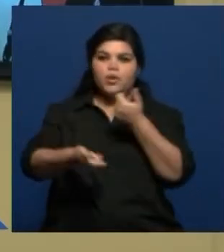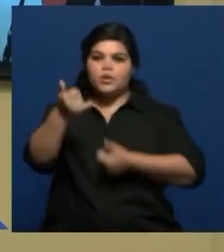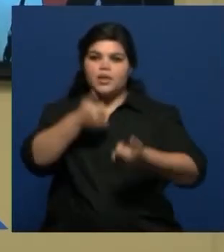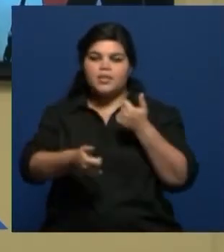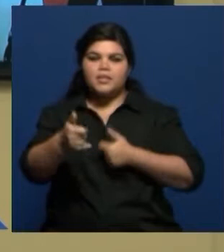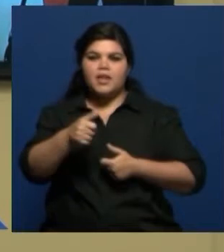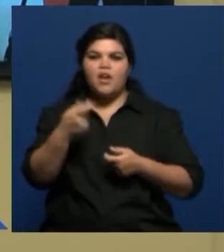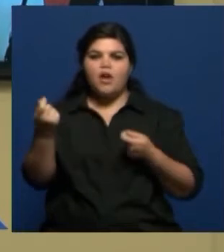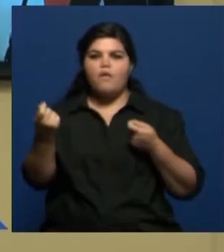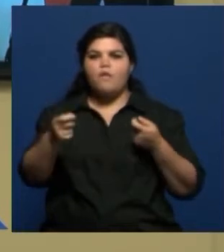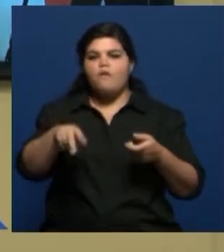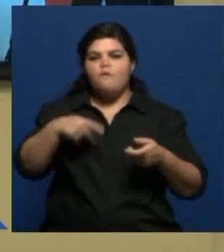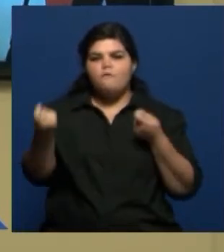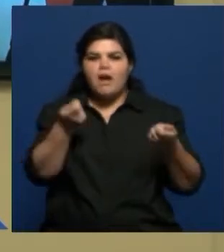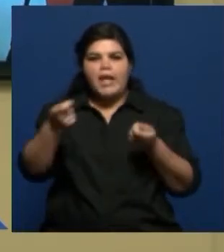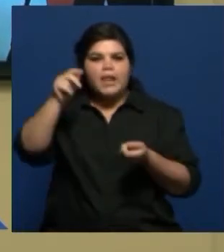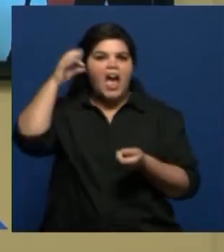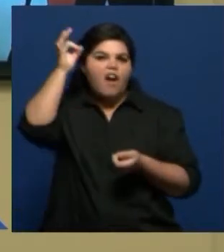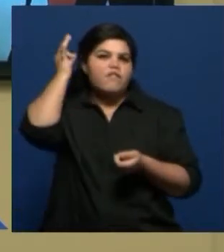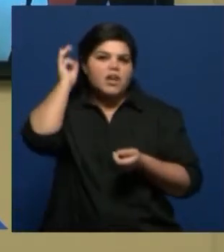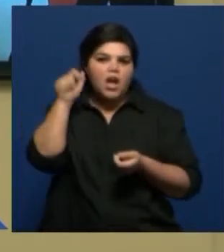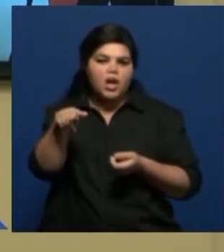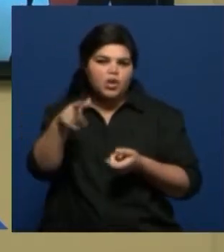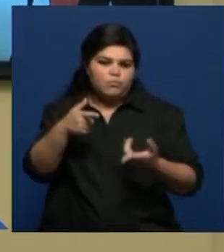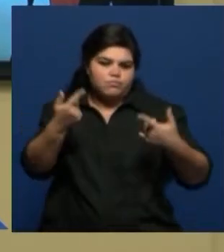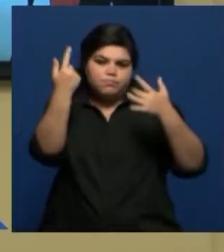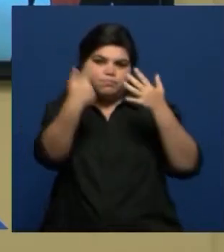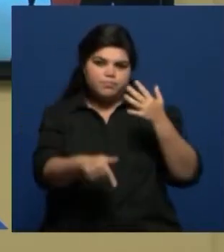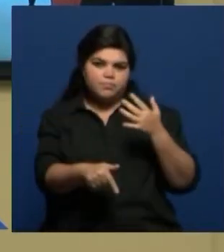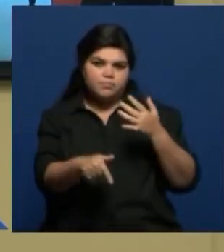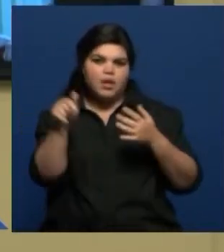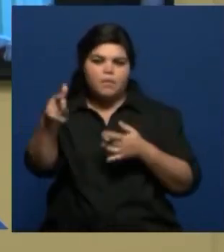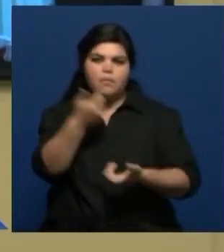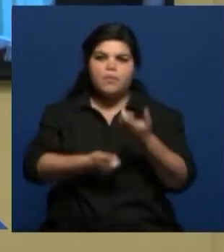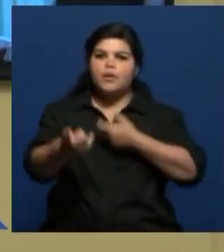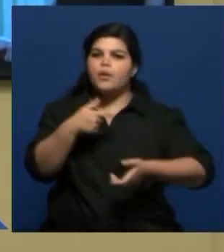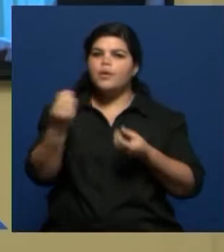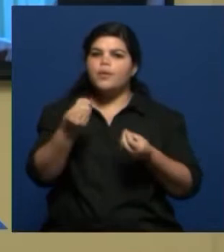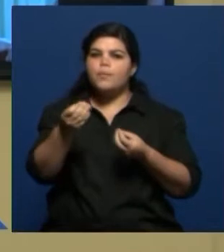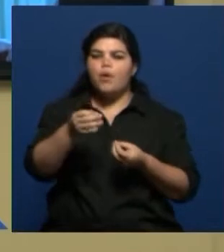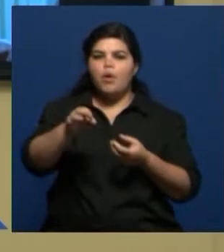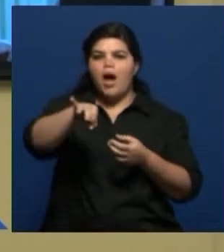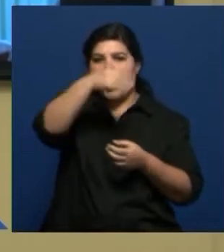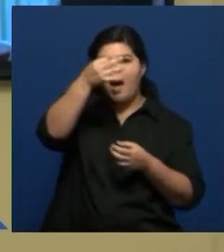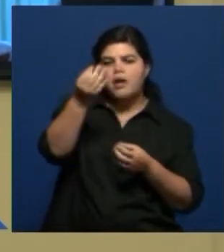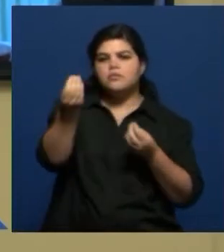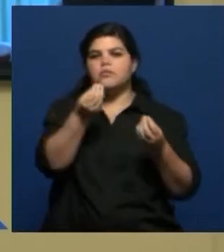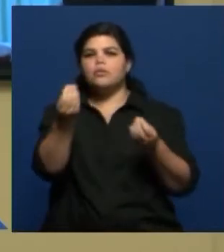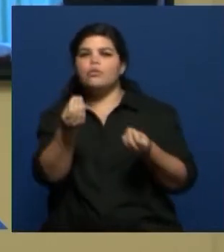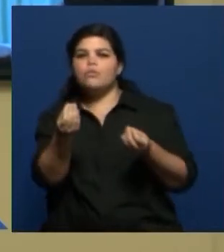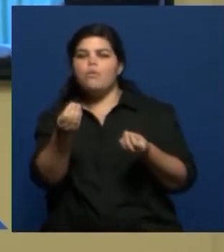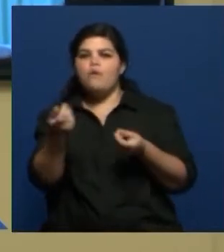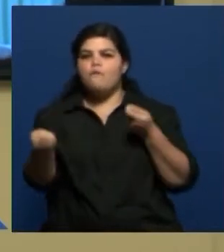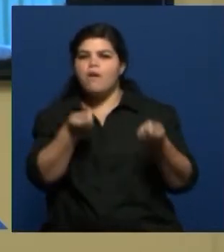las danzas africanas y demás. A mí me imagino que te pusiste en este contacto de cómo se hacía arte o cómo se bailaba, cómo se hacía música en los orígenes.